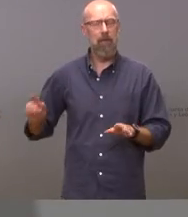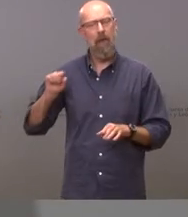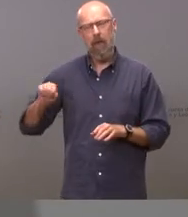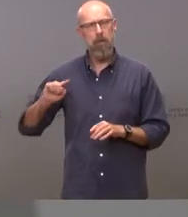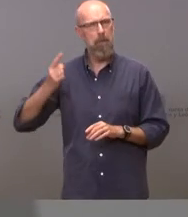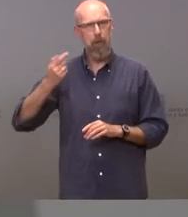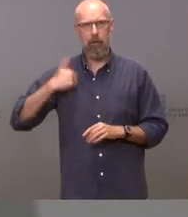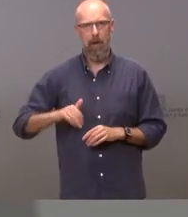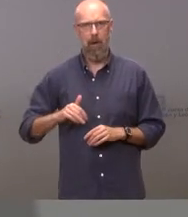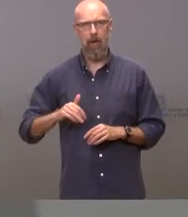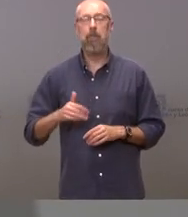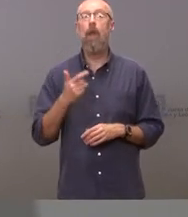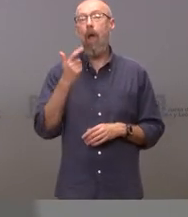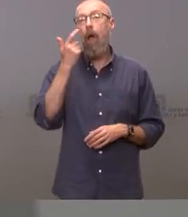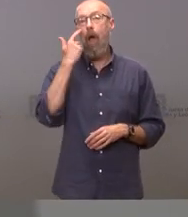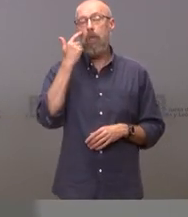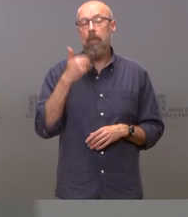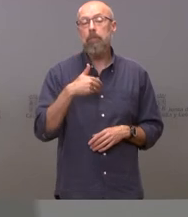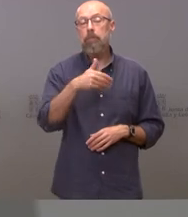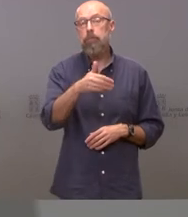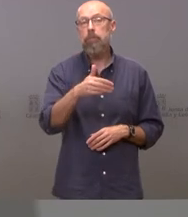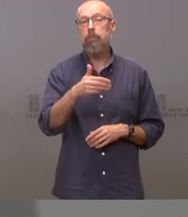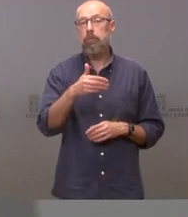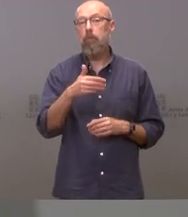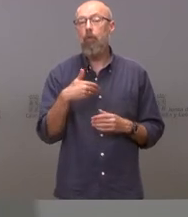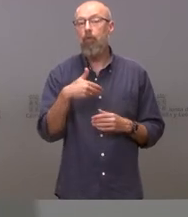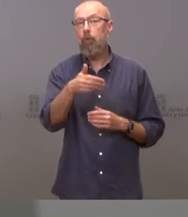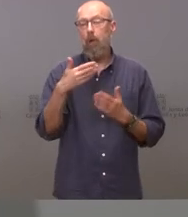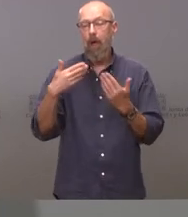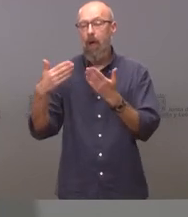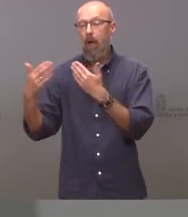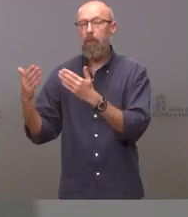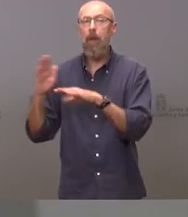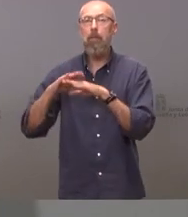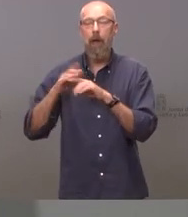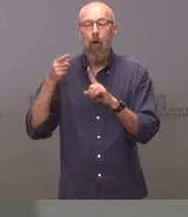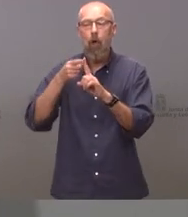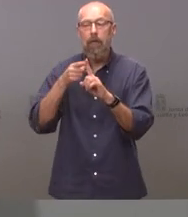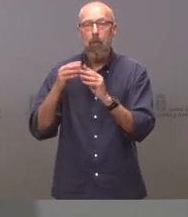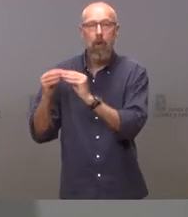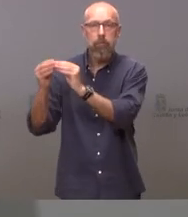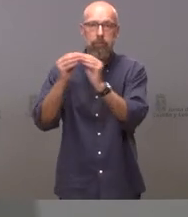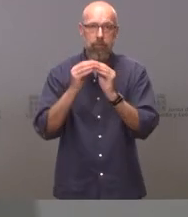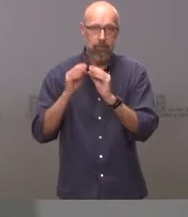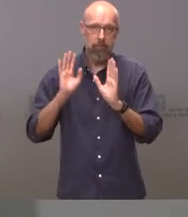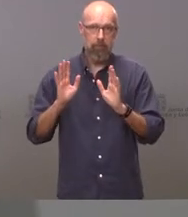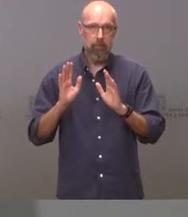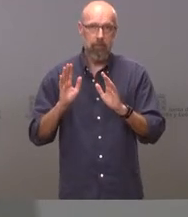y veremos a ver si conseguimos volver al consenso y todos vamos a trabajar para volver al consenso pero la primera